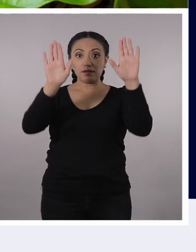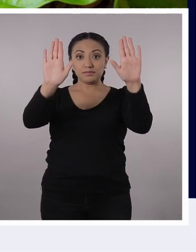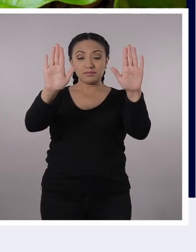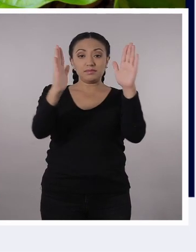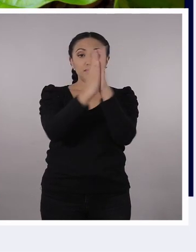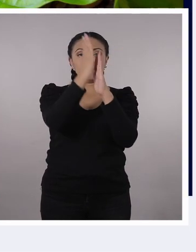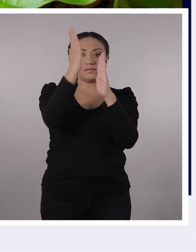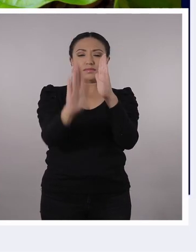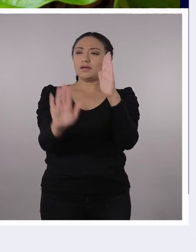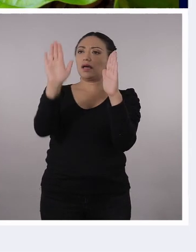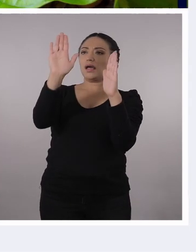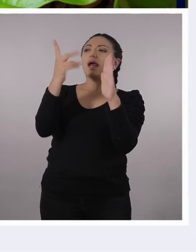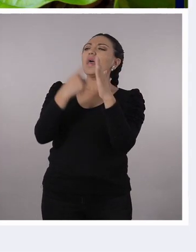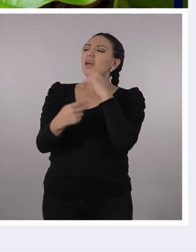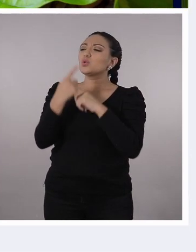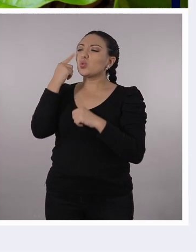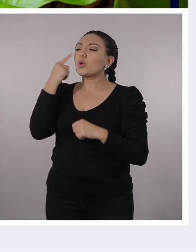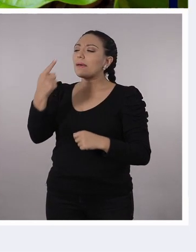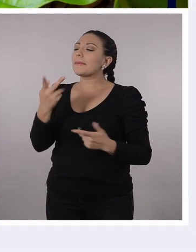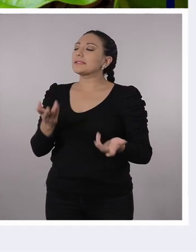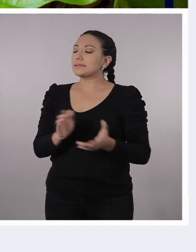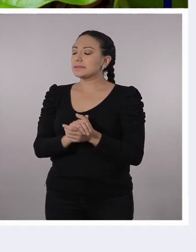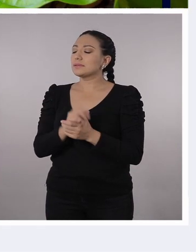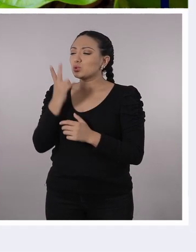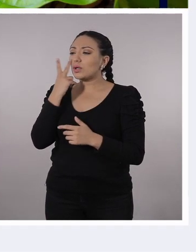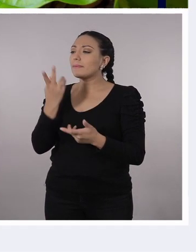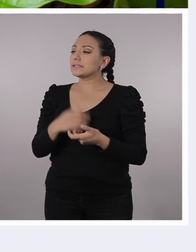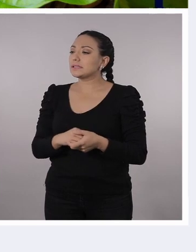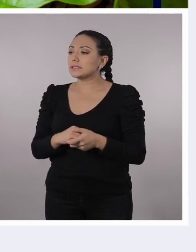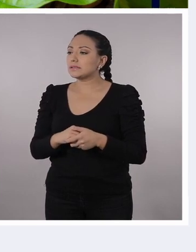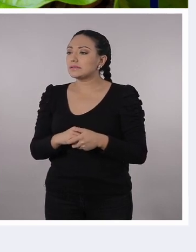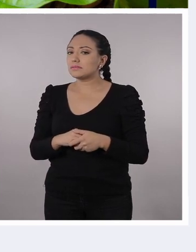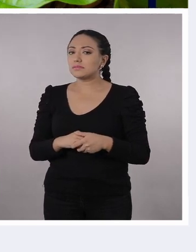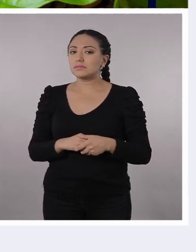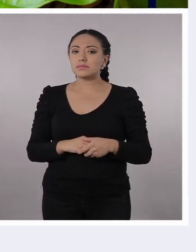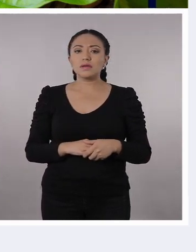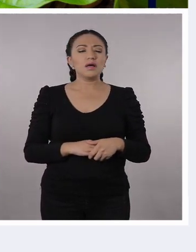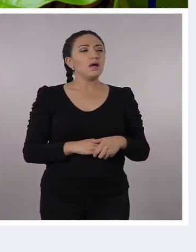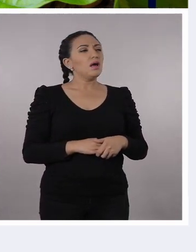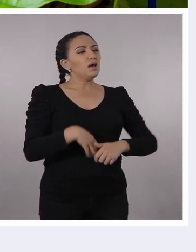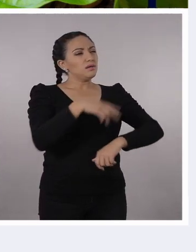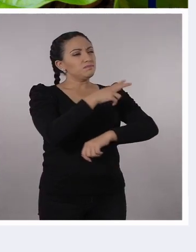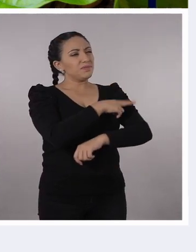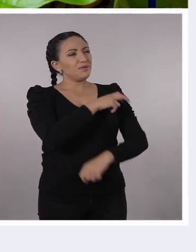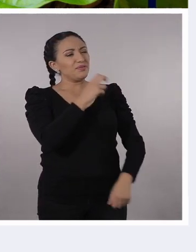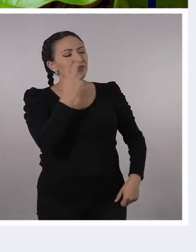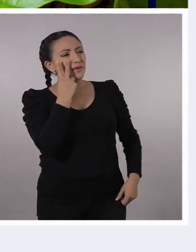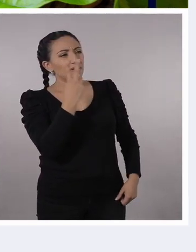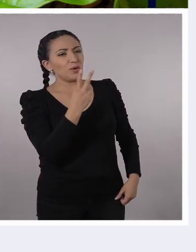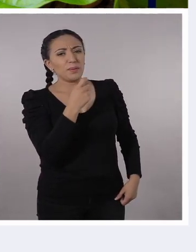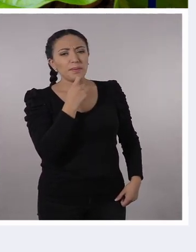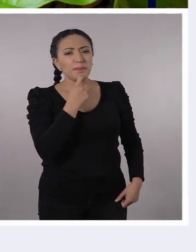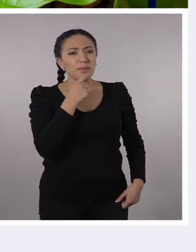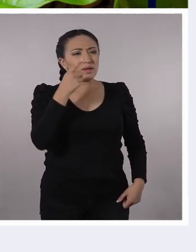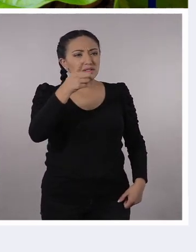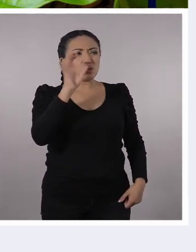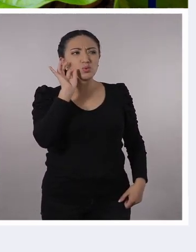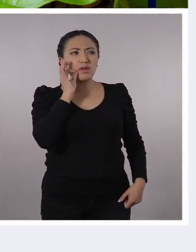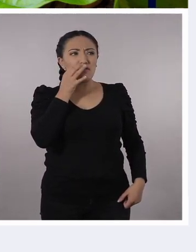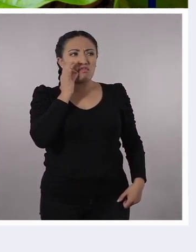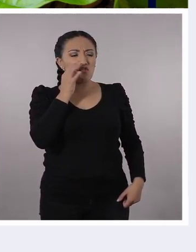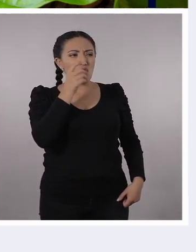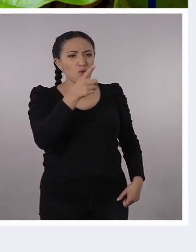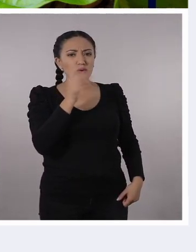observarla o vamos a analizarla. Nelly, cuéntanos, ¿qué observas tú en esa imagen? Profe, esa es una